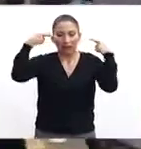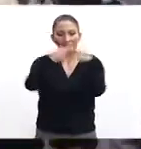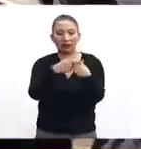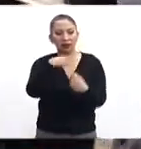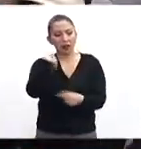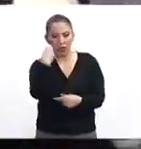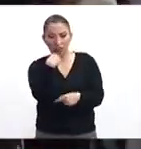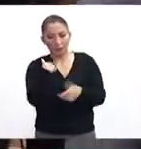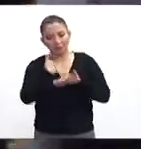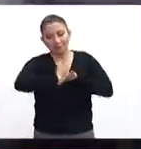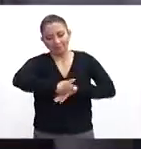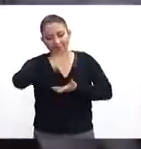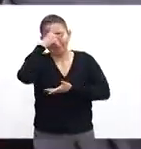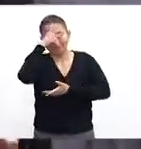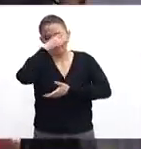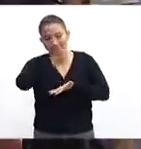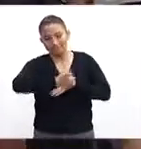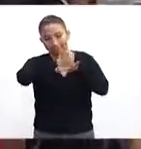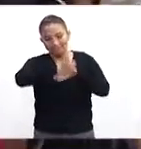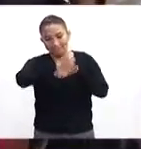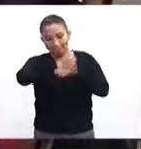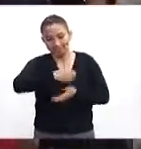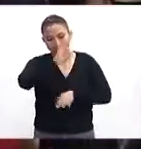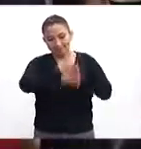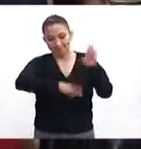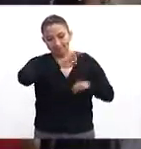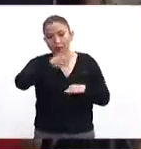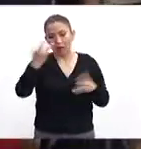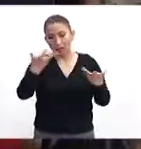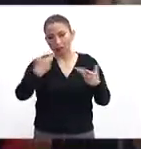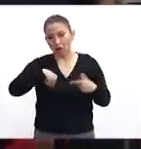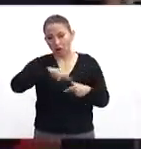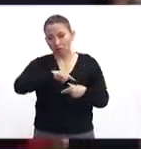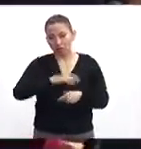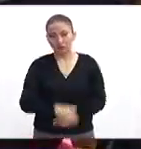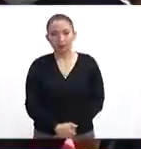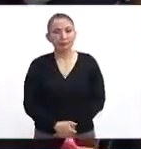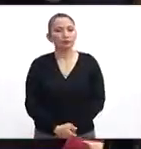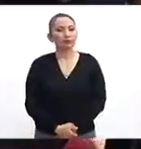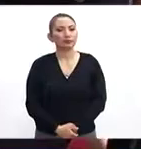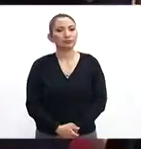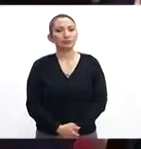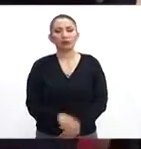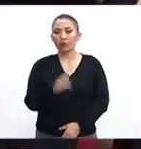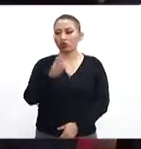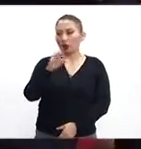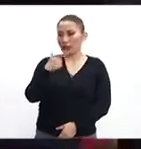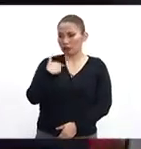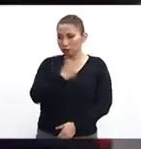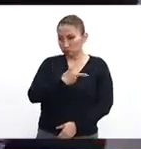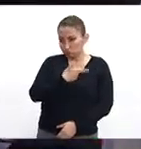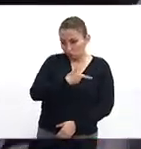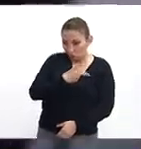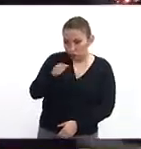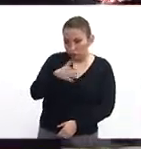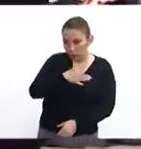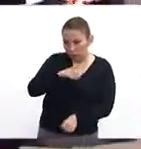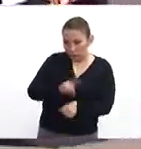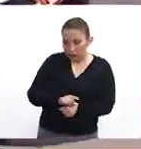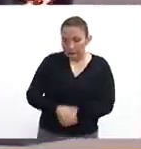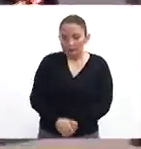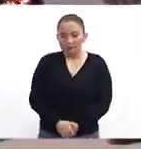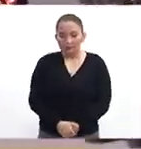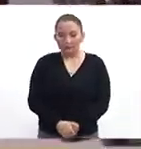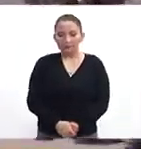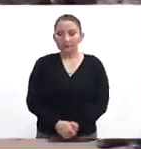necesidad de que se les brindara primeros auxilios psicológicos y es lo que estamos haciendo a estas células. Doraluz, gusto en saludarte, muy buenos días.